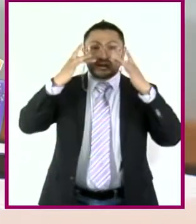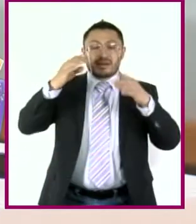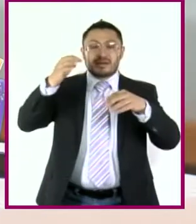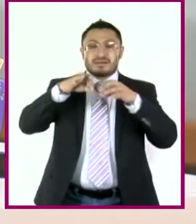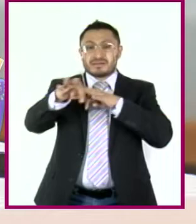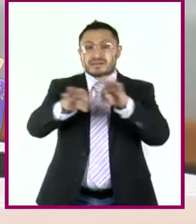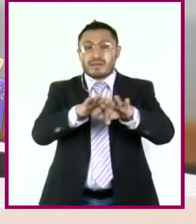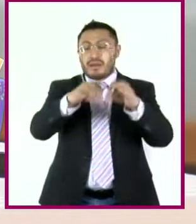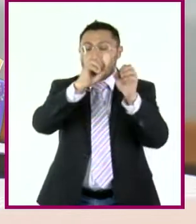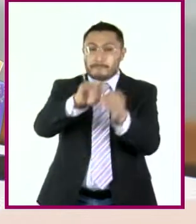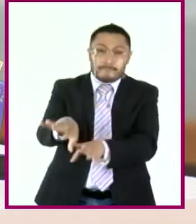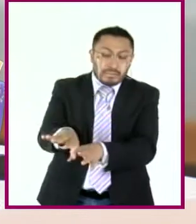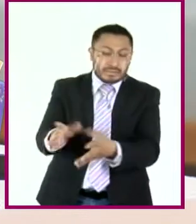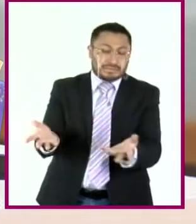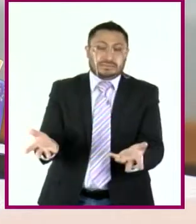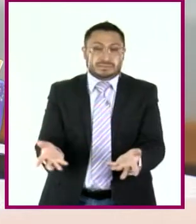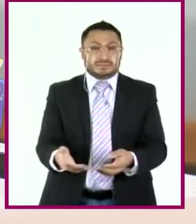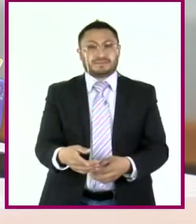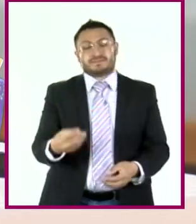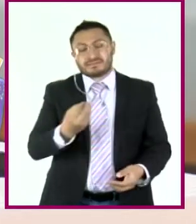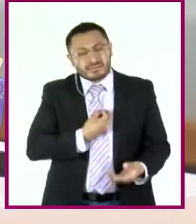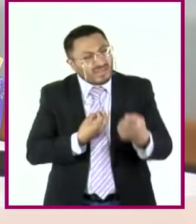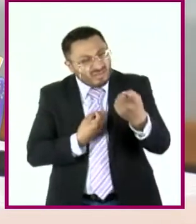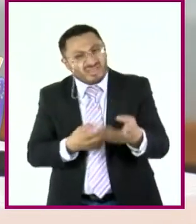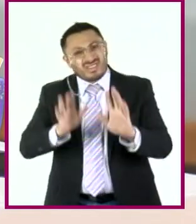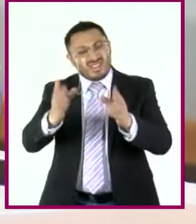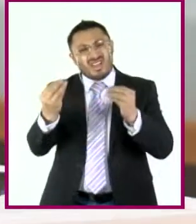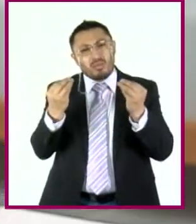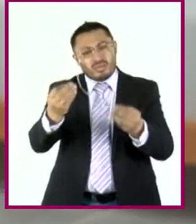No aguantas nada. Ya estuvimos un buen tiempo encerrados.